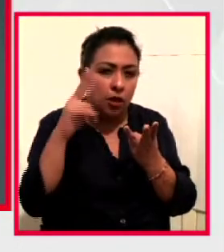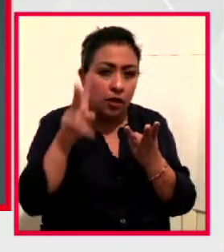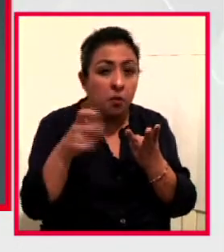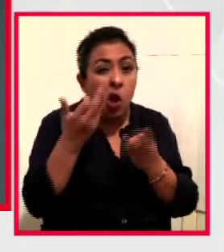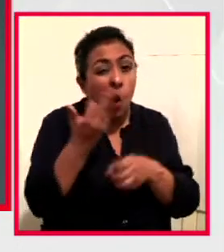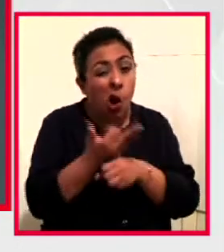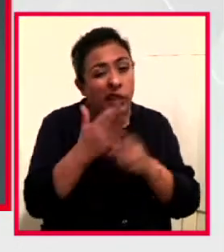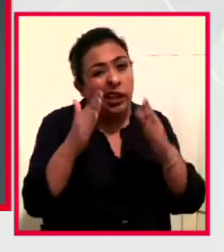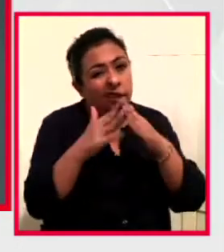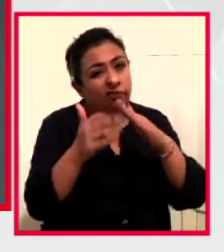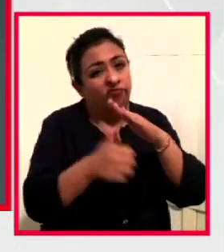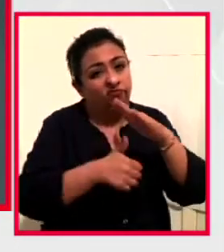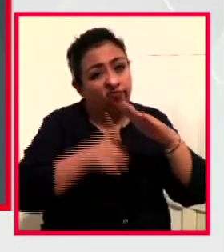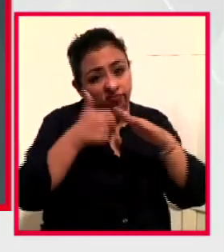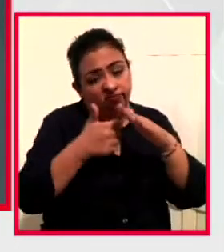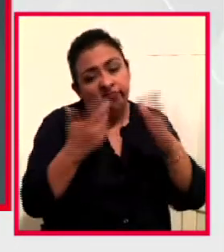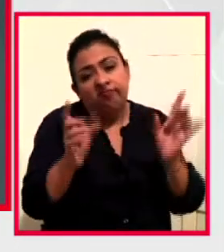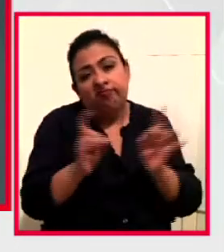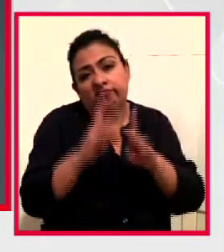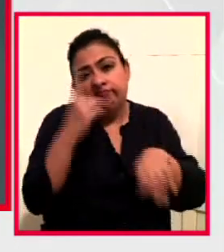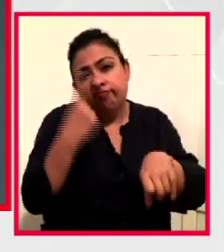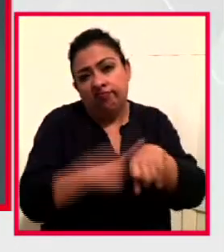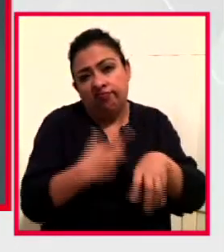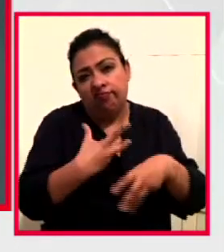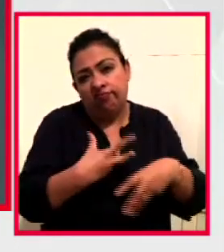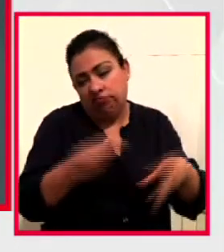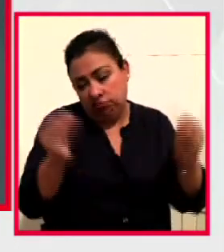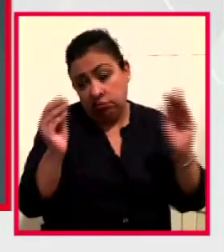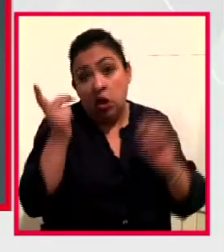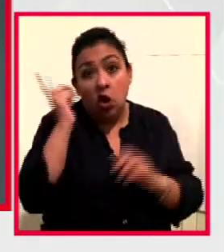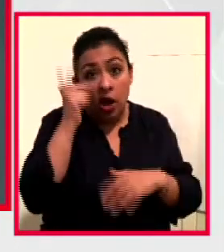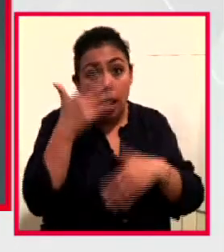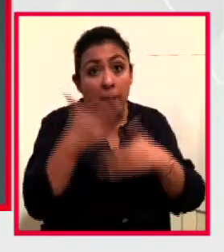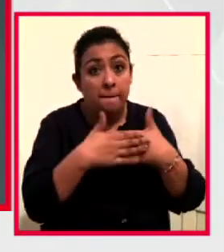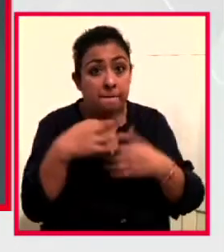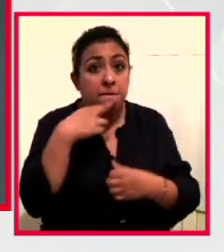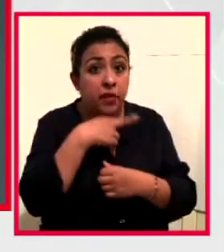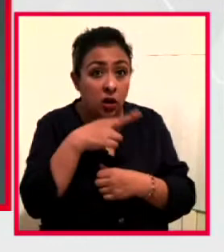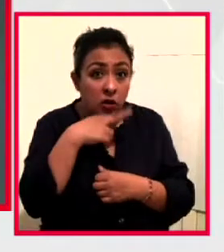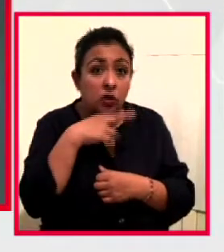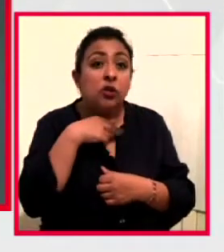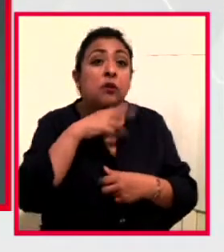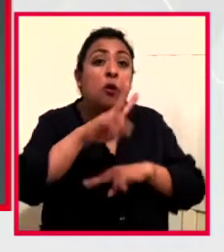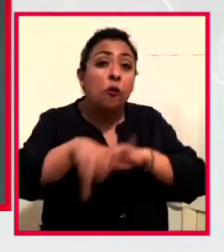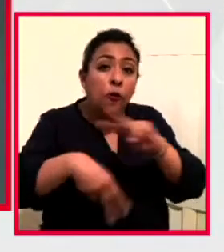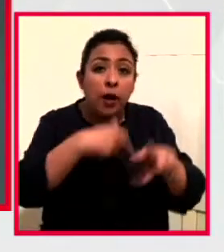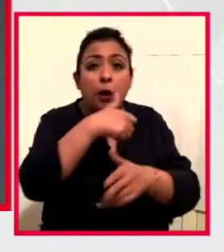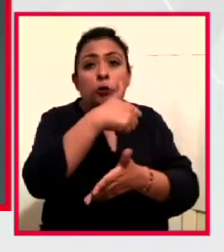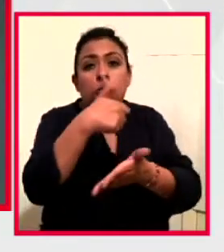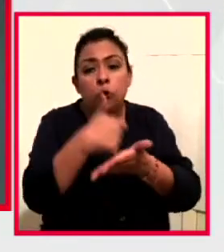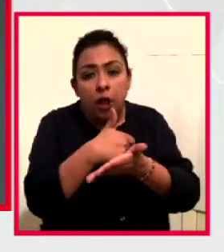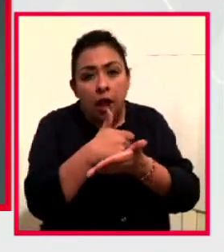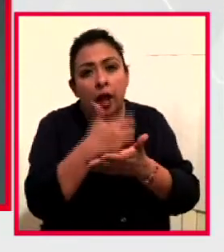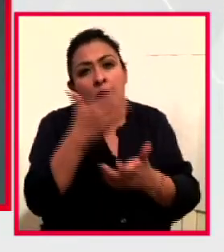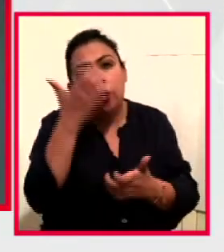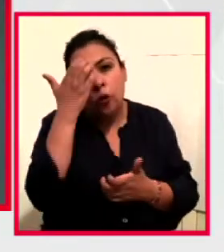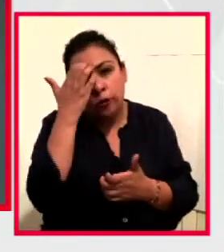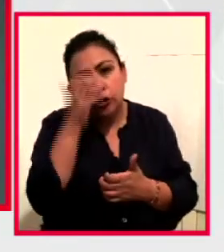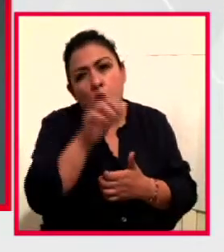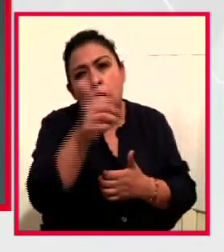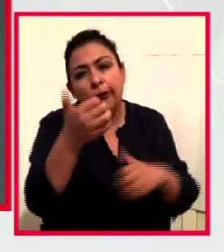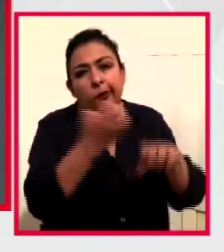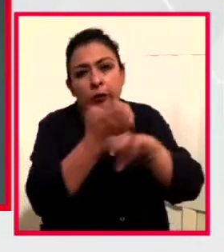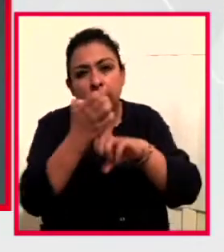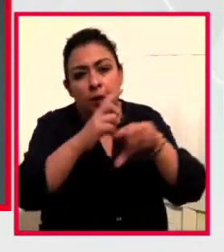por lo de la pandemia, pero esperamos muy pronto pues ir a la ciudad y conocer otros estados de